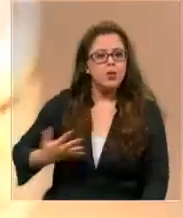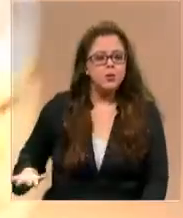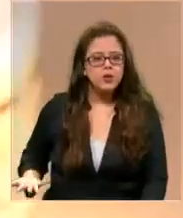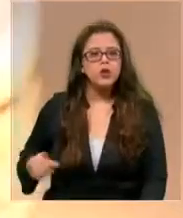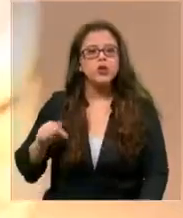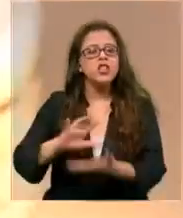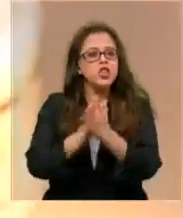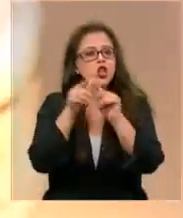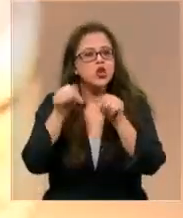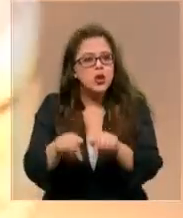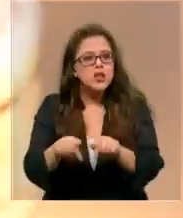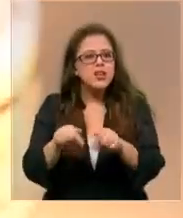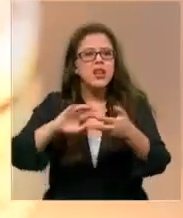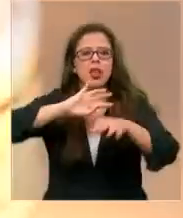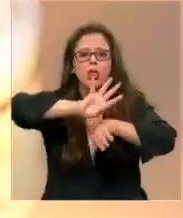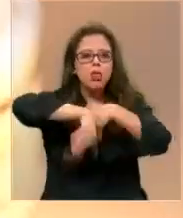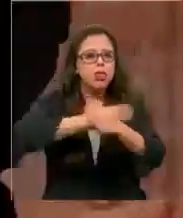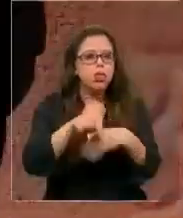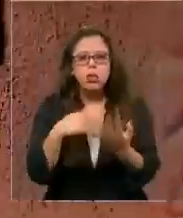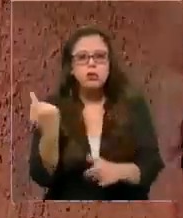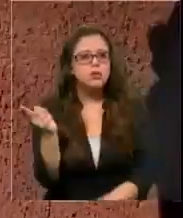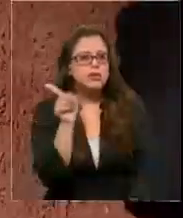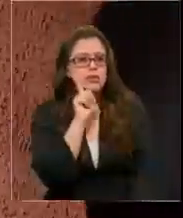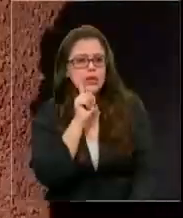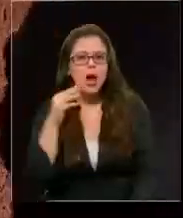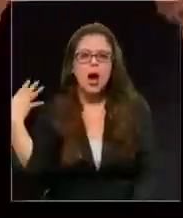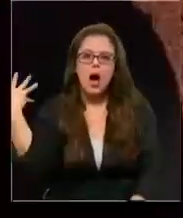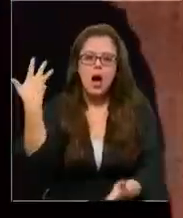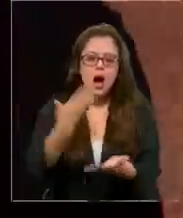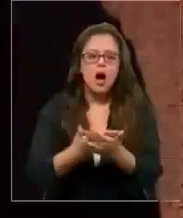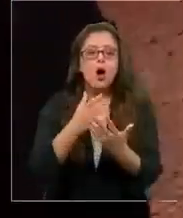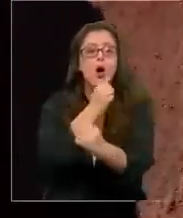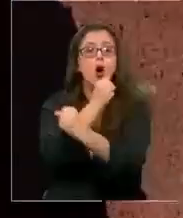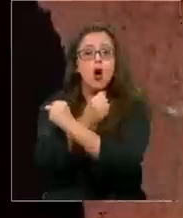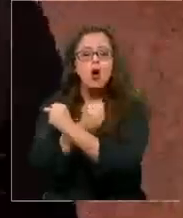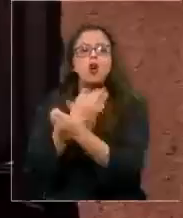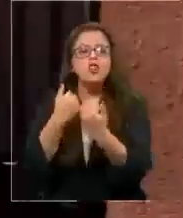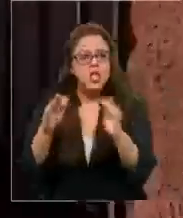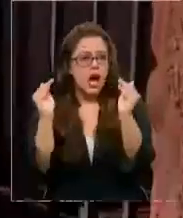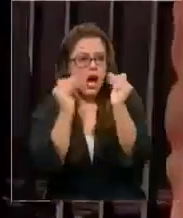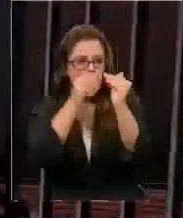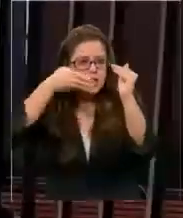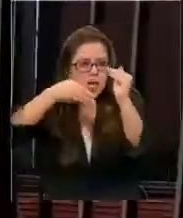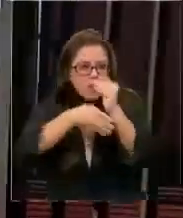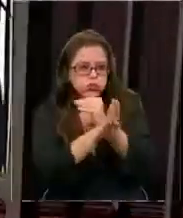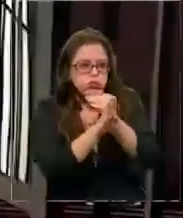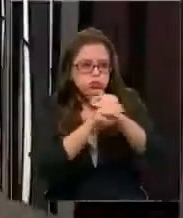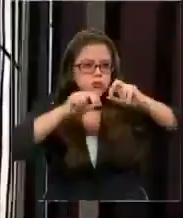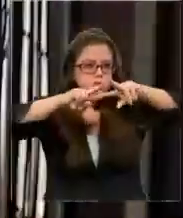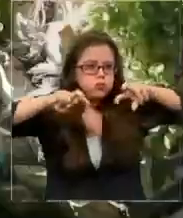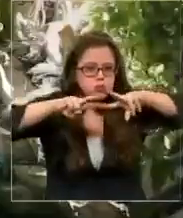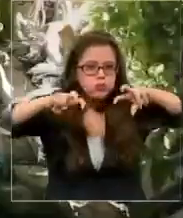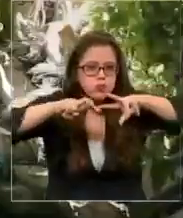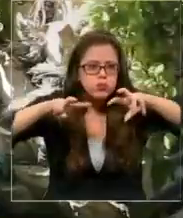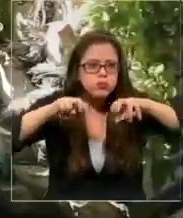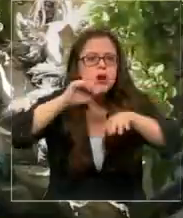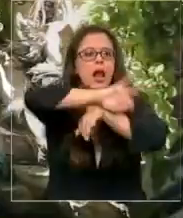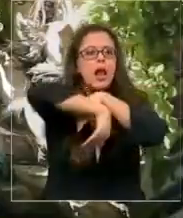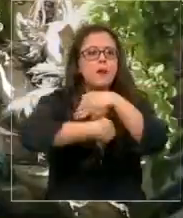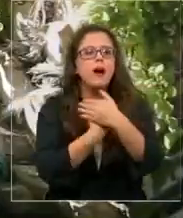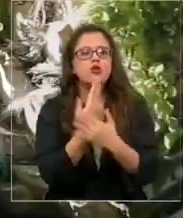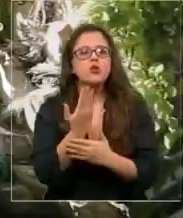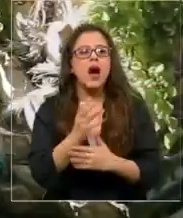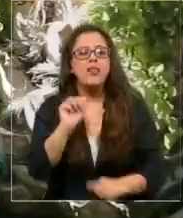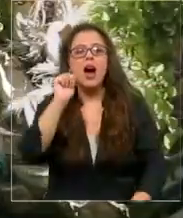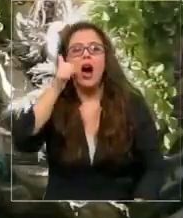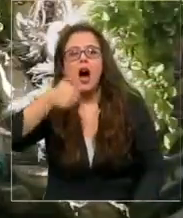este gran desastre que nosotros hemos tenido. Carabineros allanó la casa de la familia Prado Arrué durante la madrugada